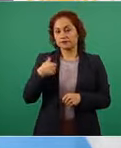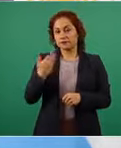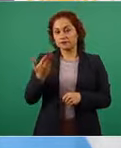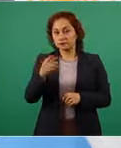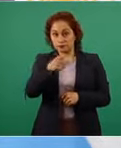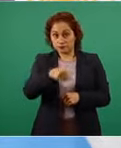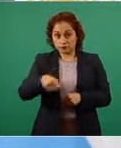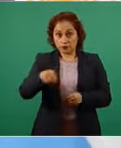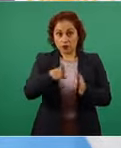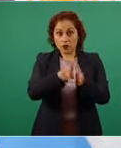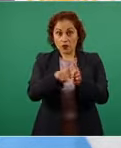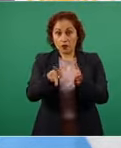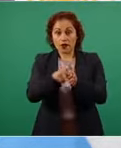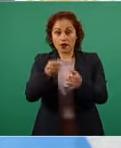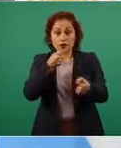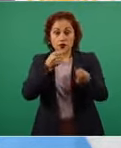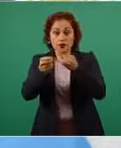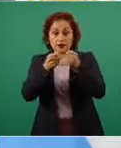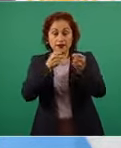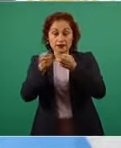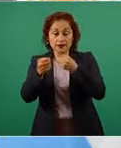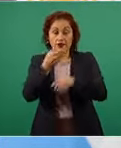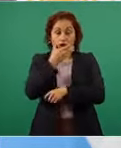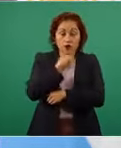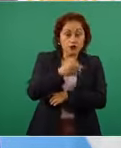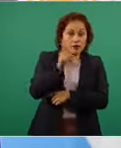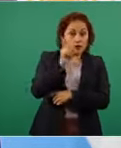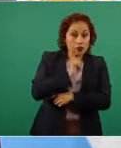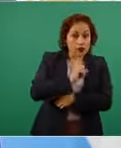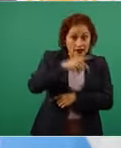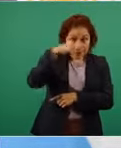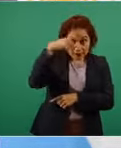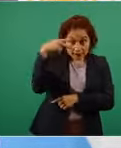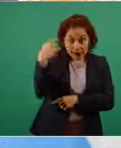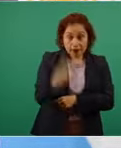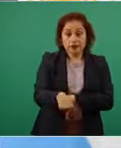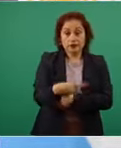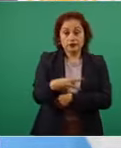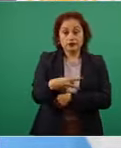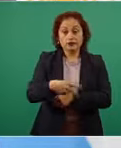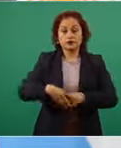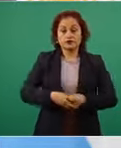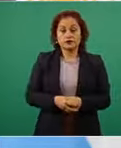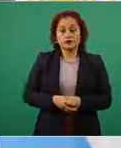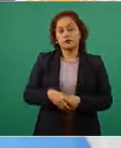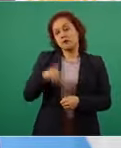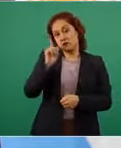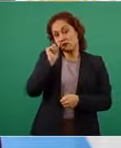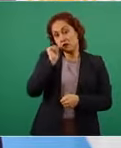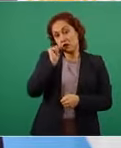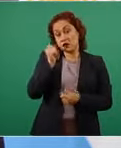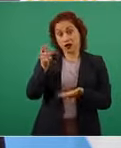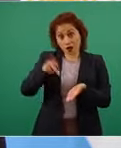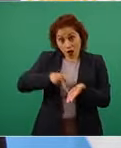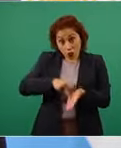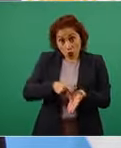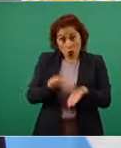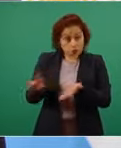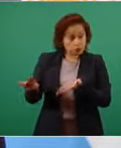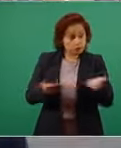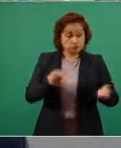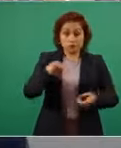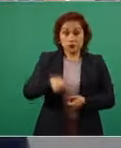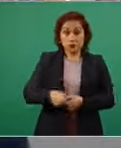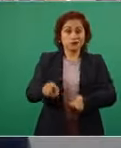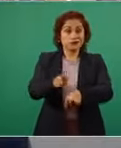mexicanos compañeras compañeros pues este mañana vamos a estar aquí y todos